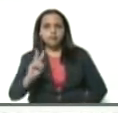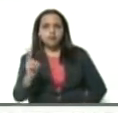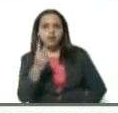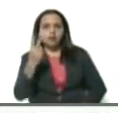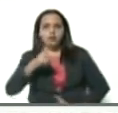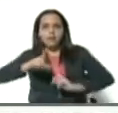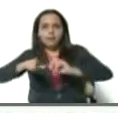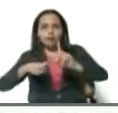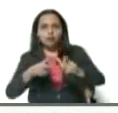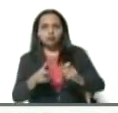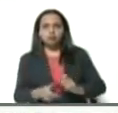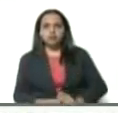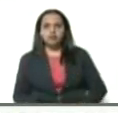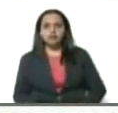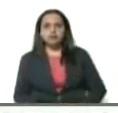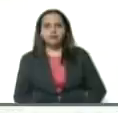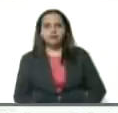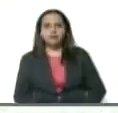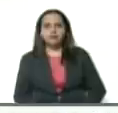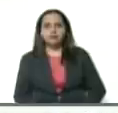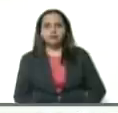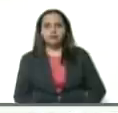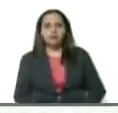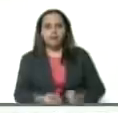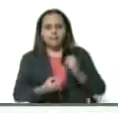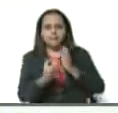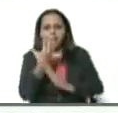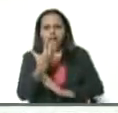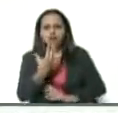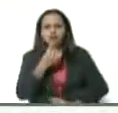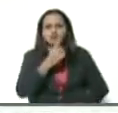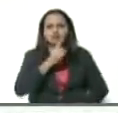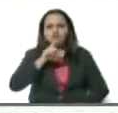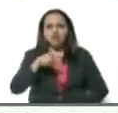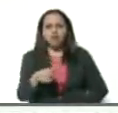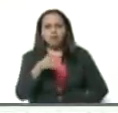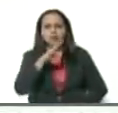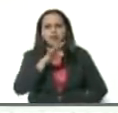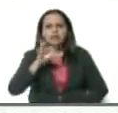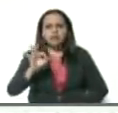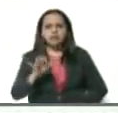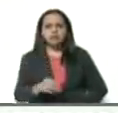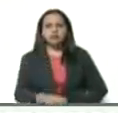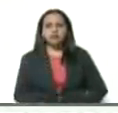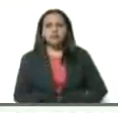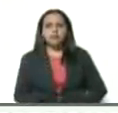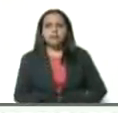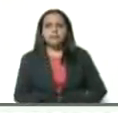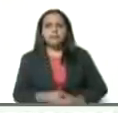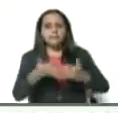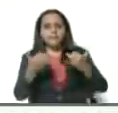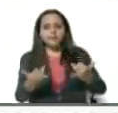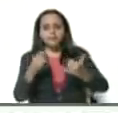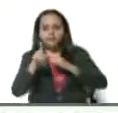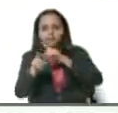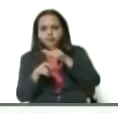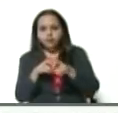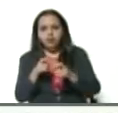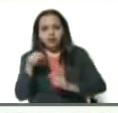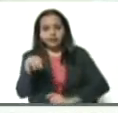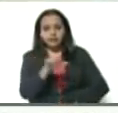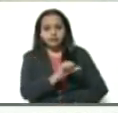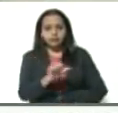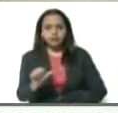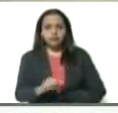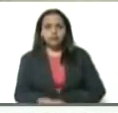consulta que hicimos, ya por allá por mayo, el 1.43%. Y ahora en esta consulta de esta semana,